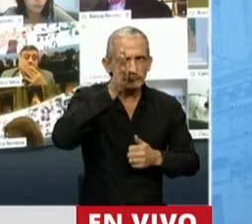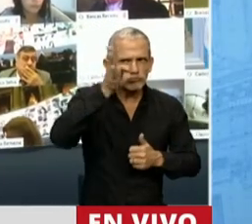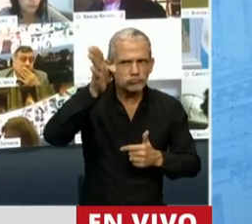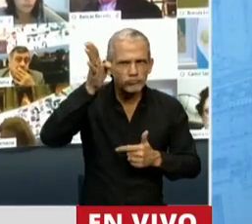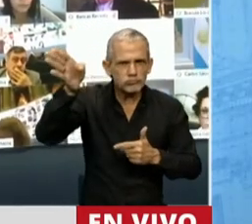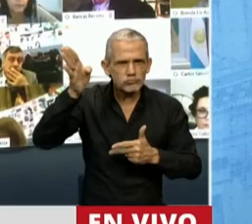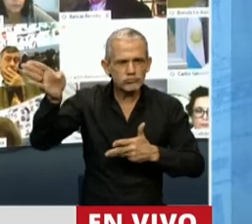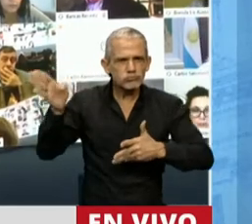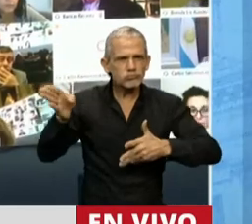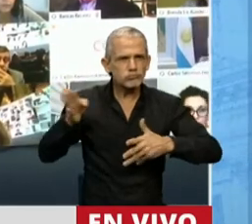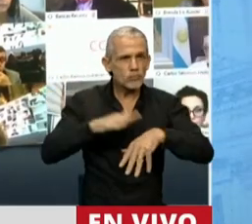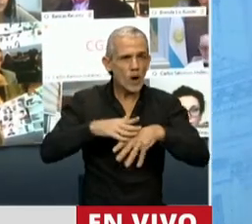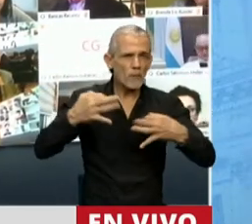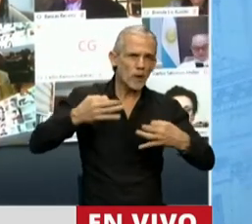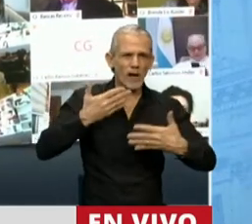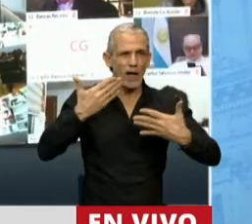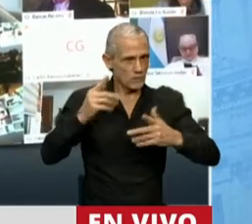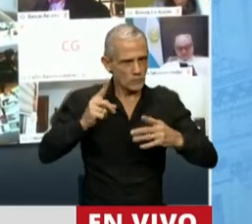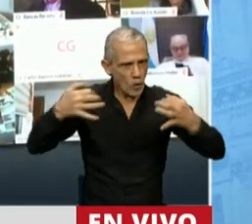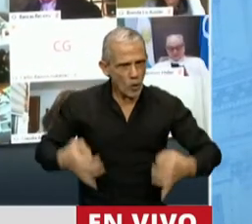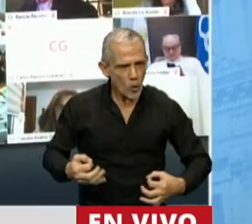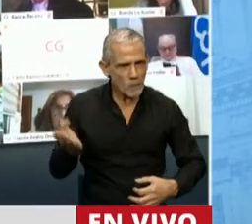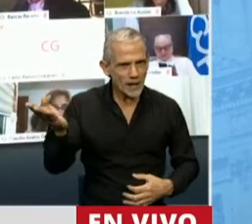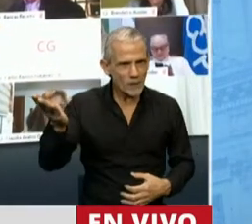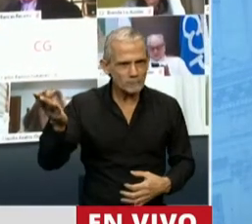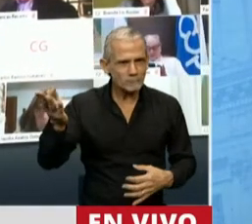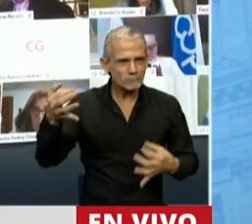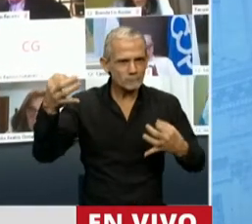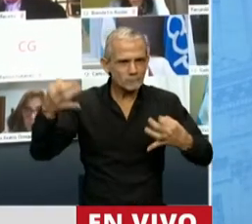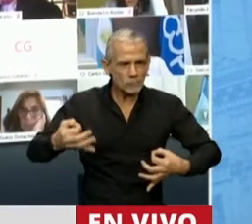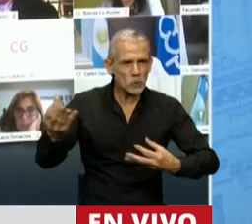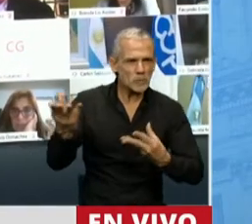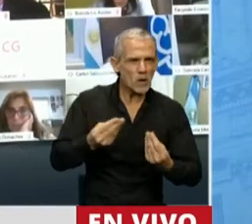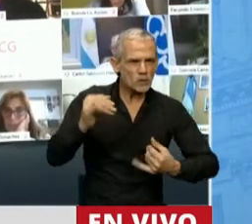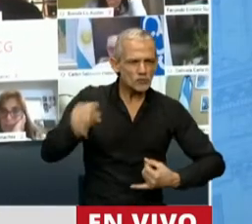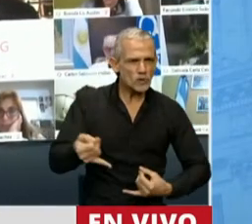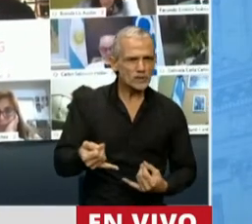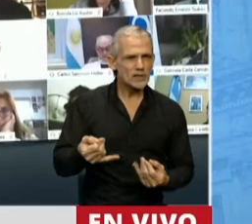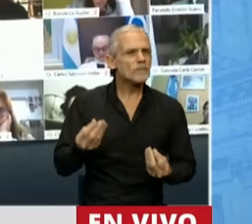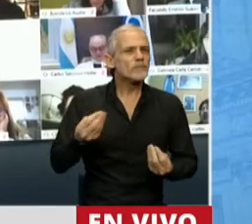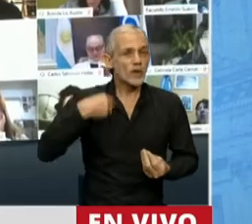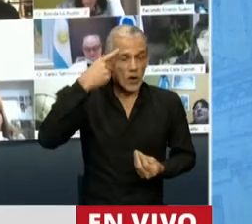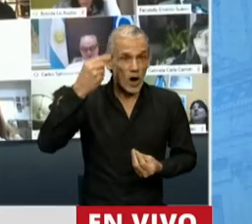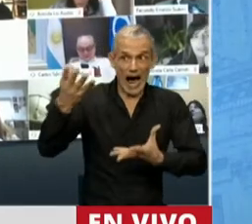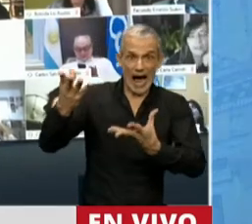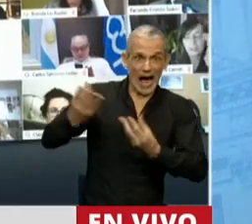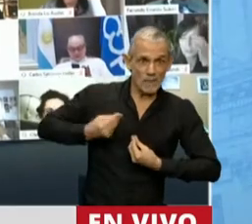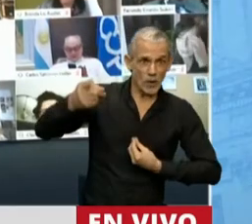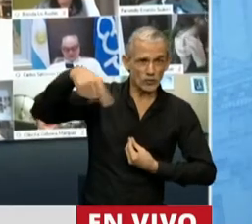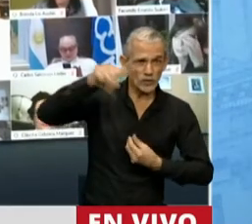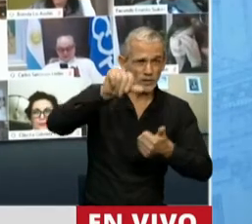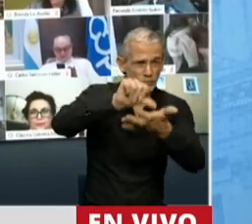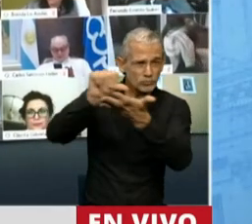y cumplieron. Porque realmente creo que el apoyo de ellos,